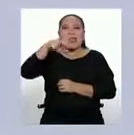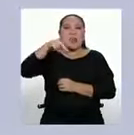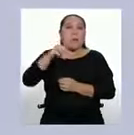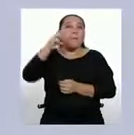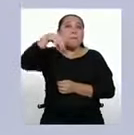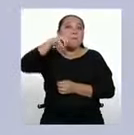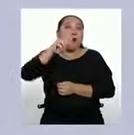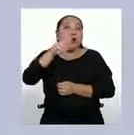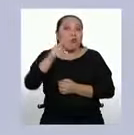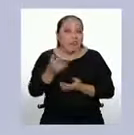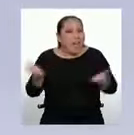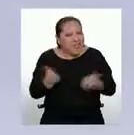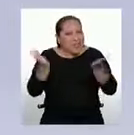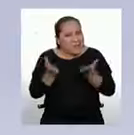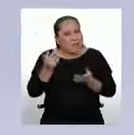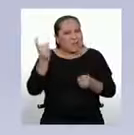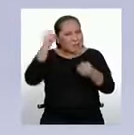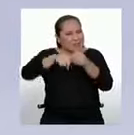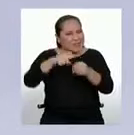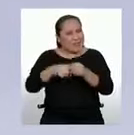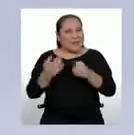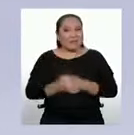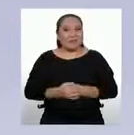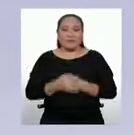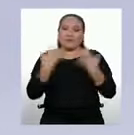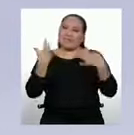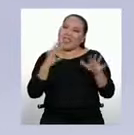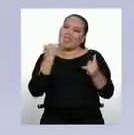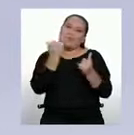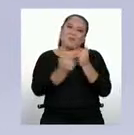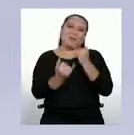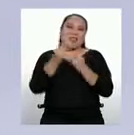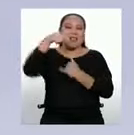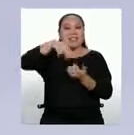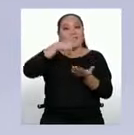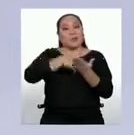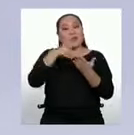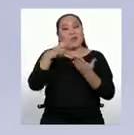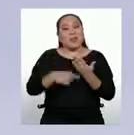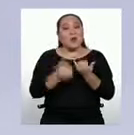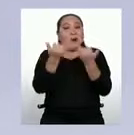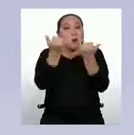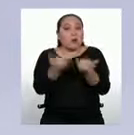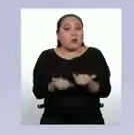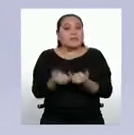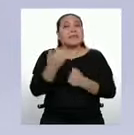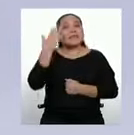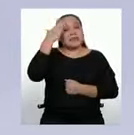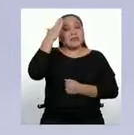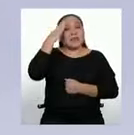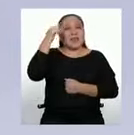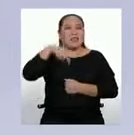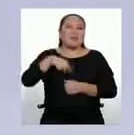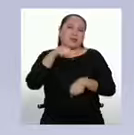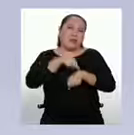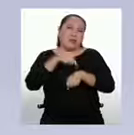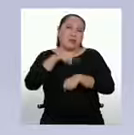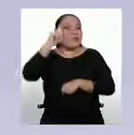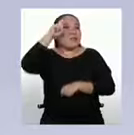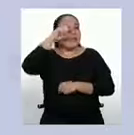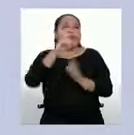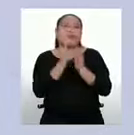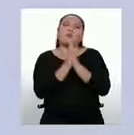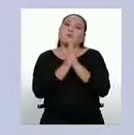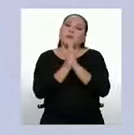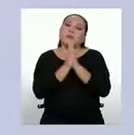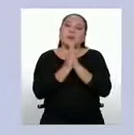anímalos a participar de este reto. Hemos llegado al final de nuestro programa el día de hoy. Sé que estamos viviendo momentos difíciles, pero lo único